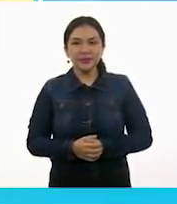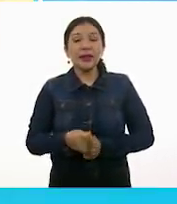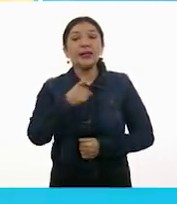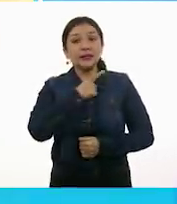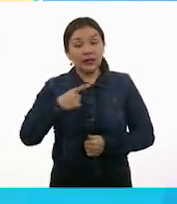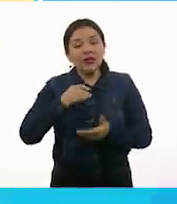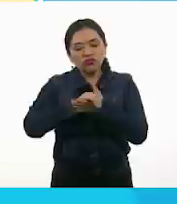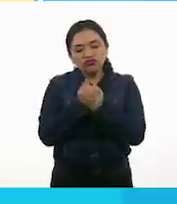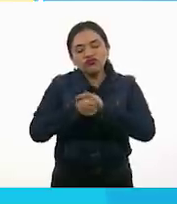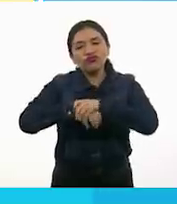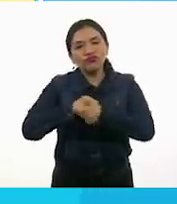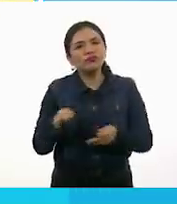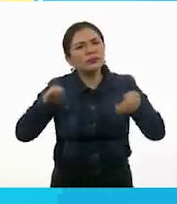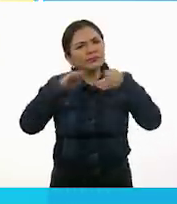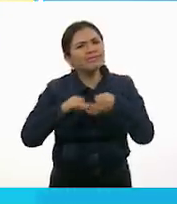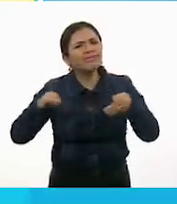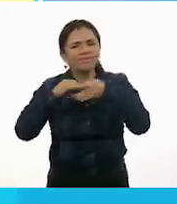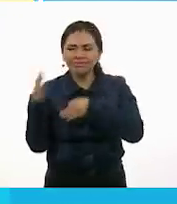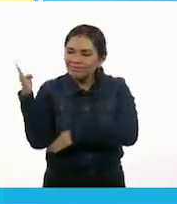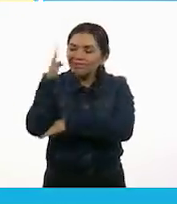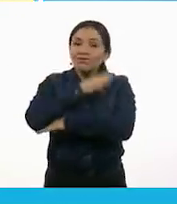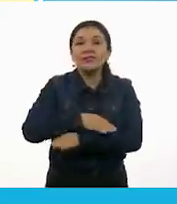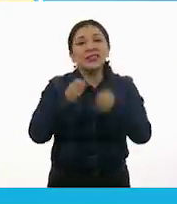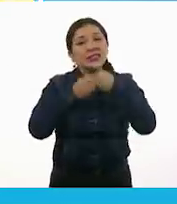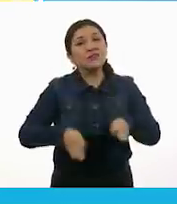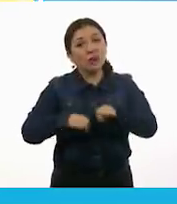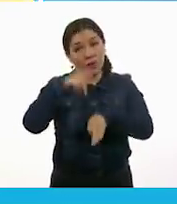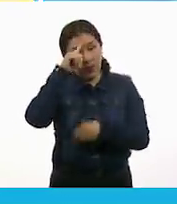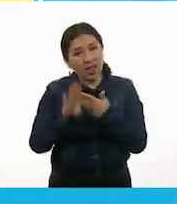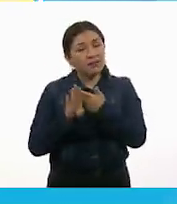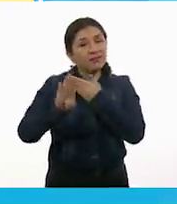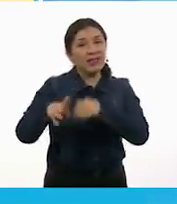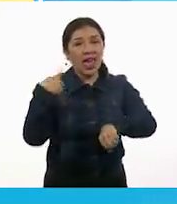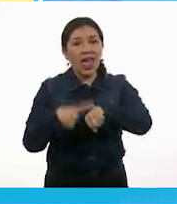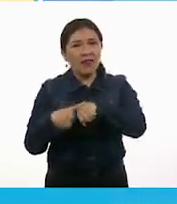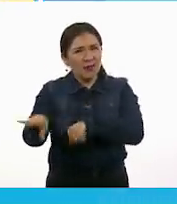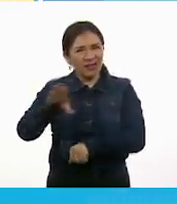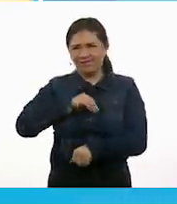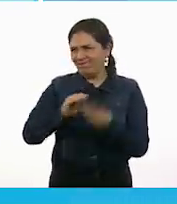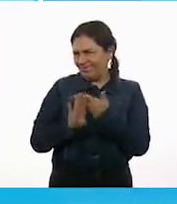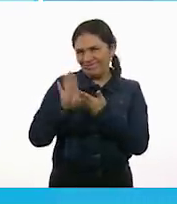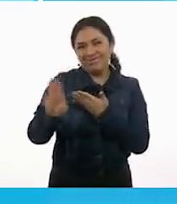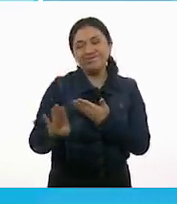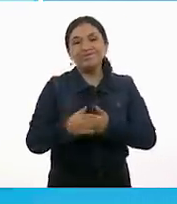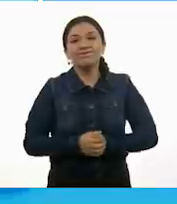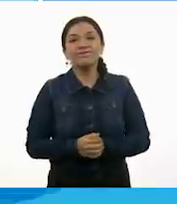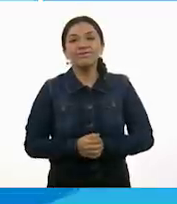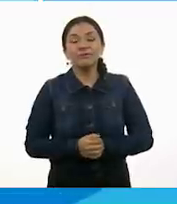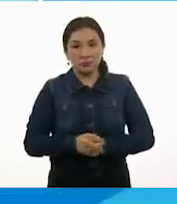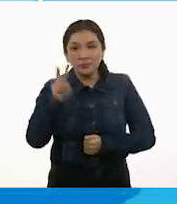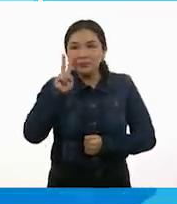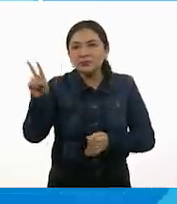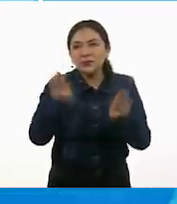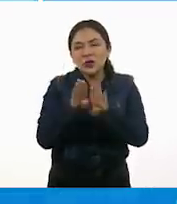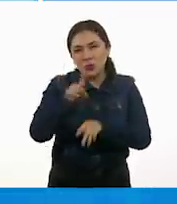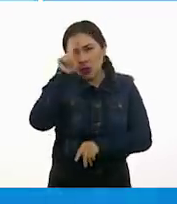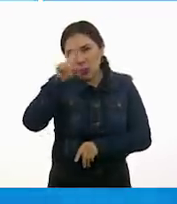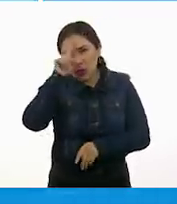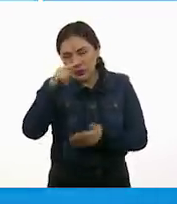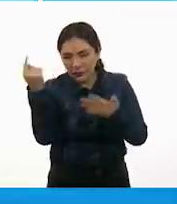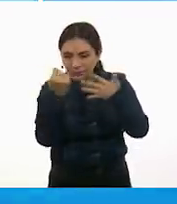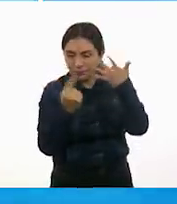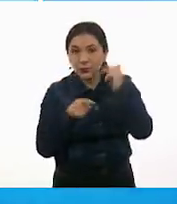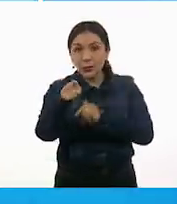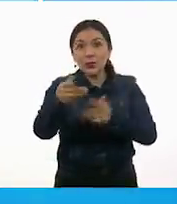Lavarnos las manos varias veces al día es importante para prevenir cualquier enfermedad. Sigue estos pasos para